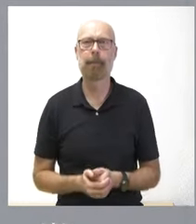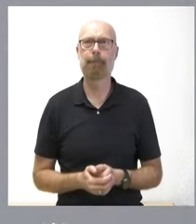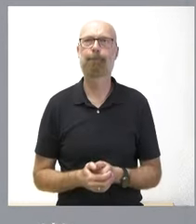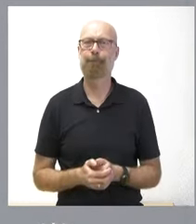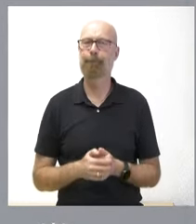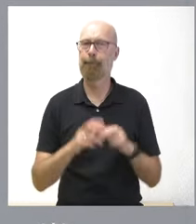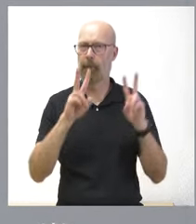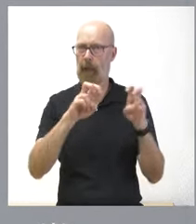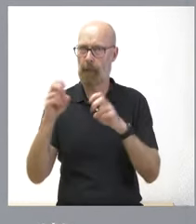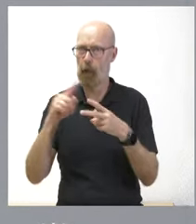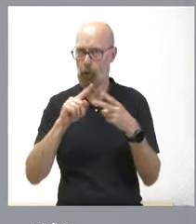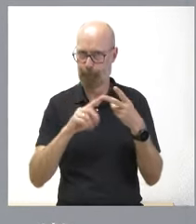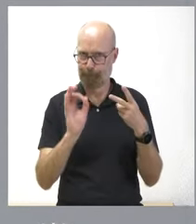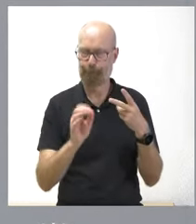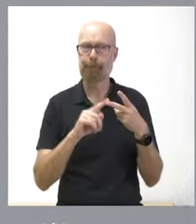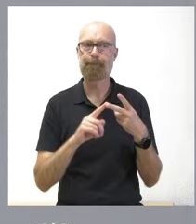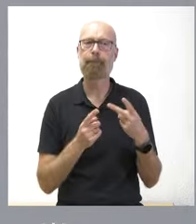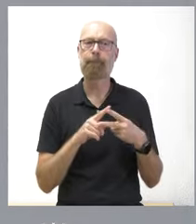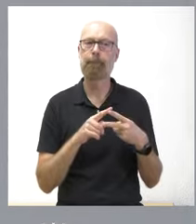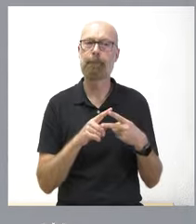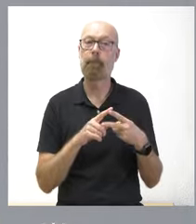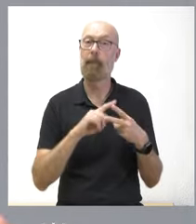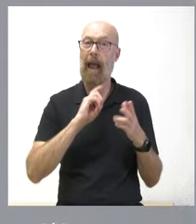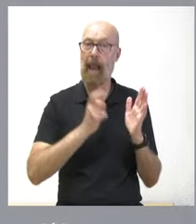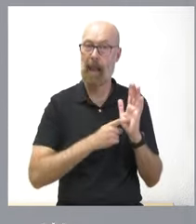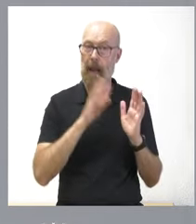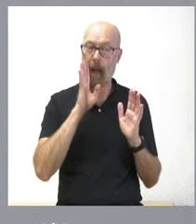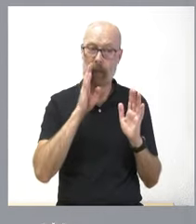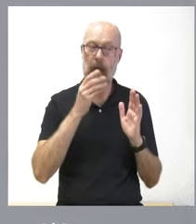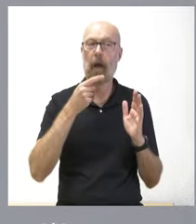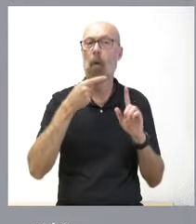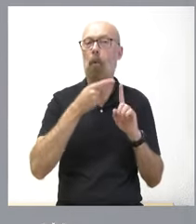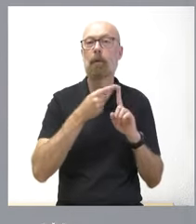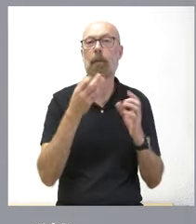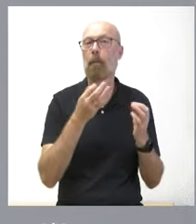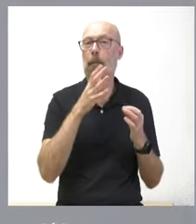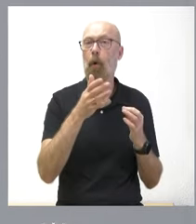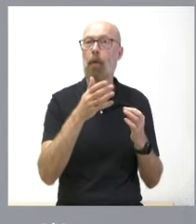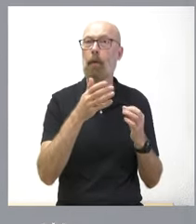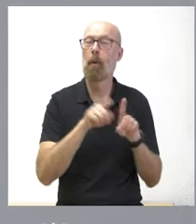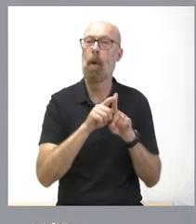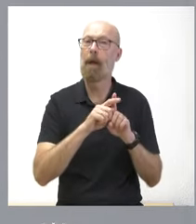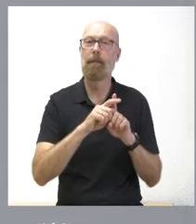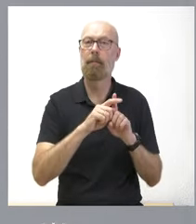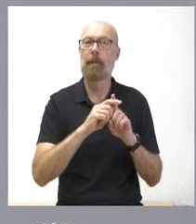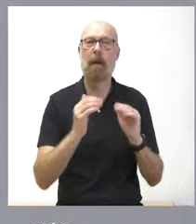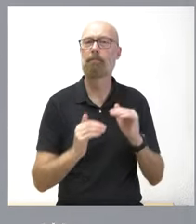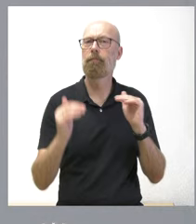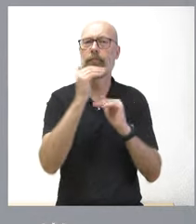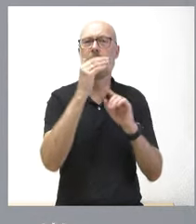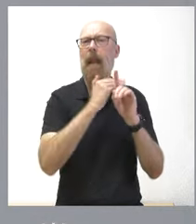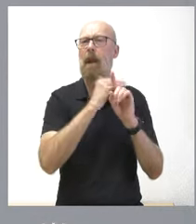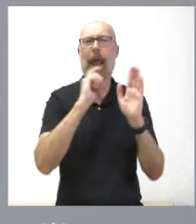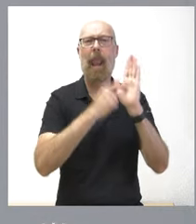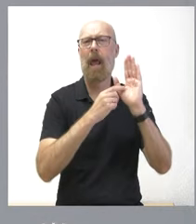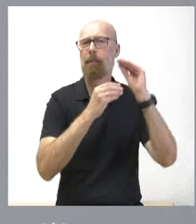usted plantea. La utilidad de esta ley pues es una utilidad básica que es elevar a rango de ley los servicios públicos que en